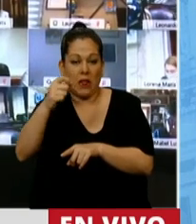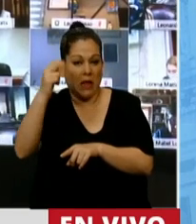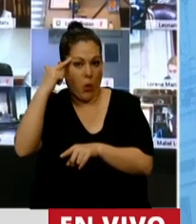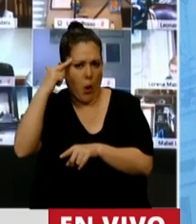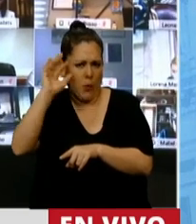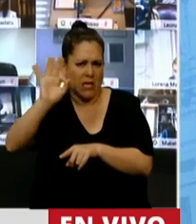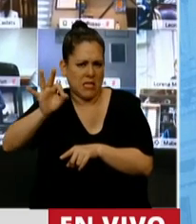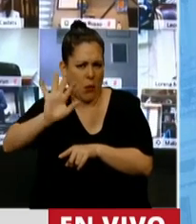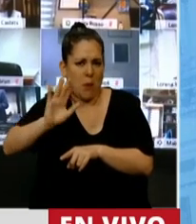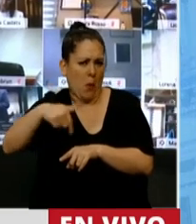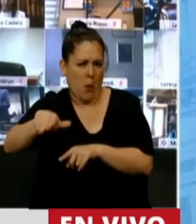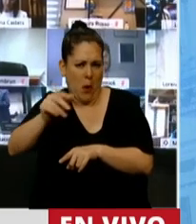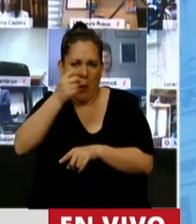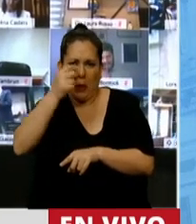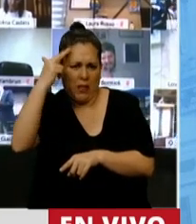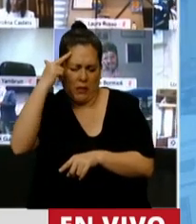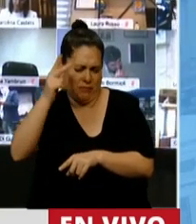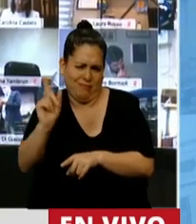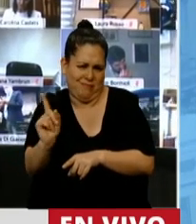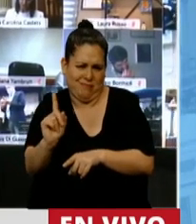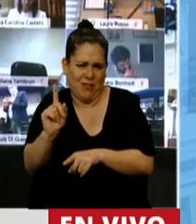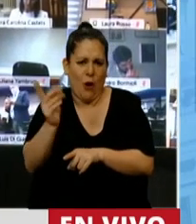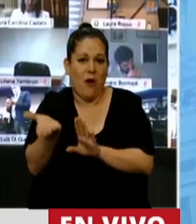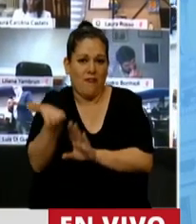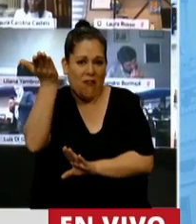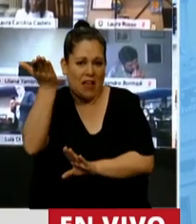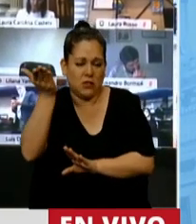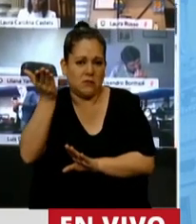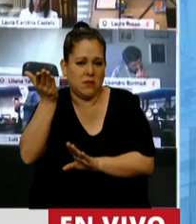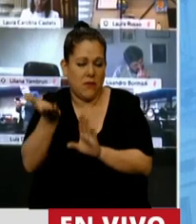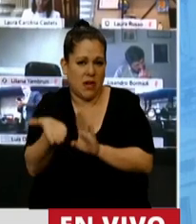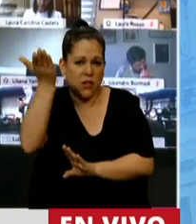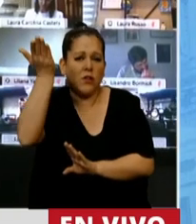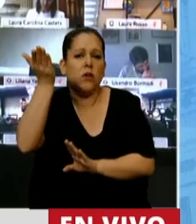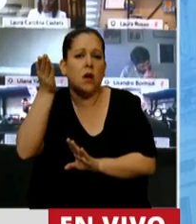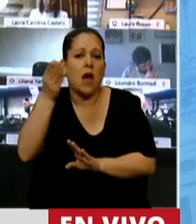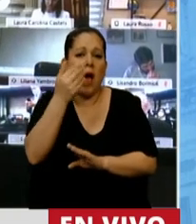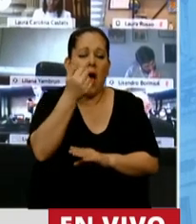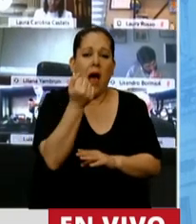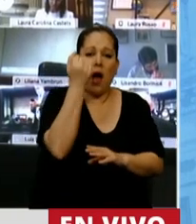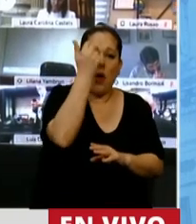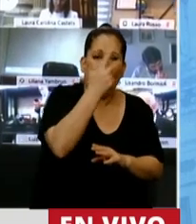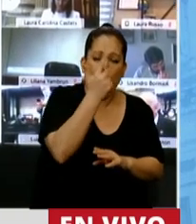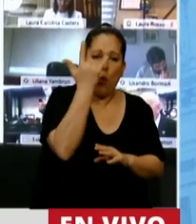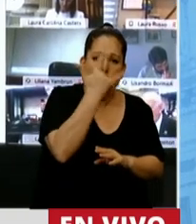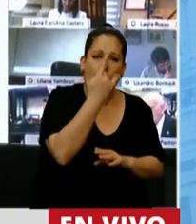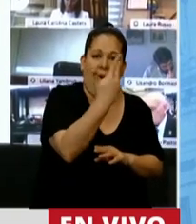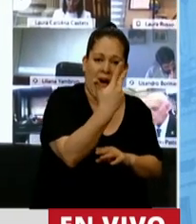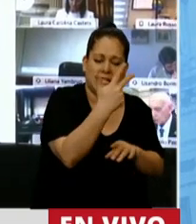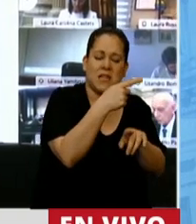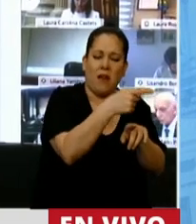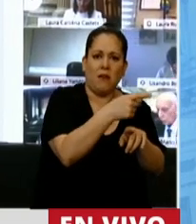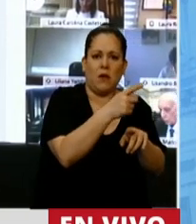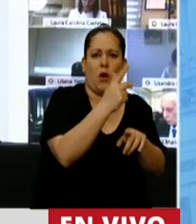que sabemos que no va a ser así, pero tomando esa inflación, la AUH y la AUE caen un 11